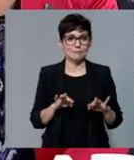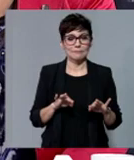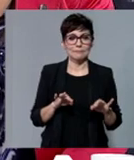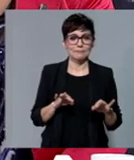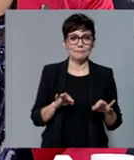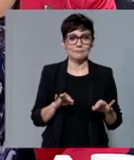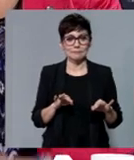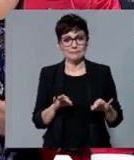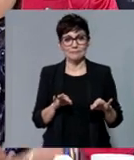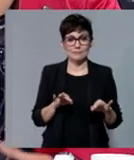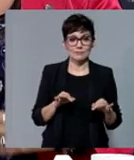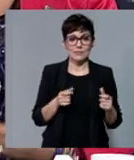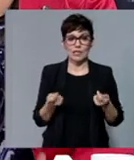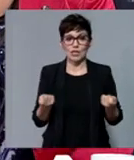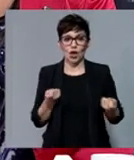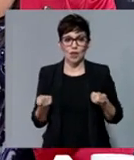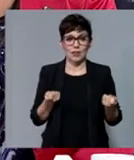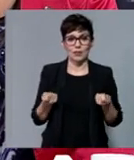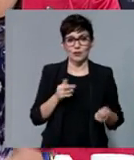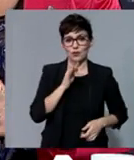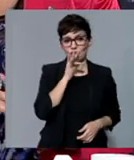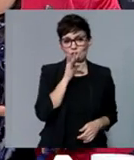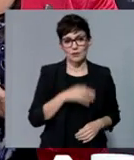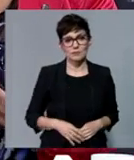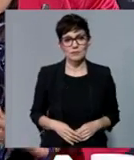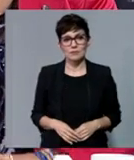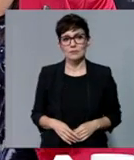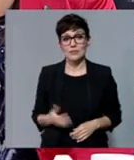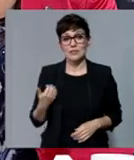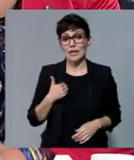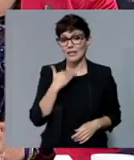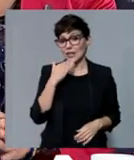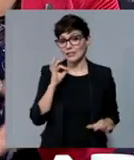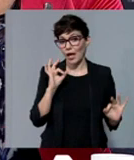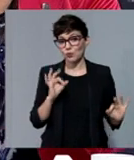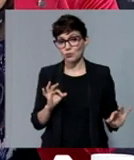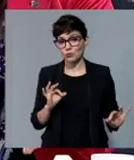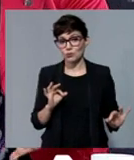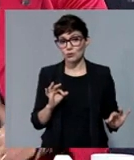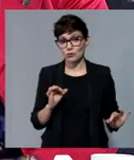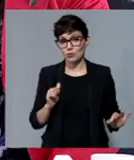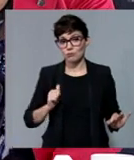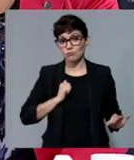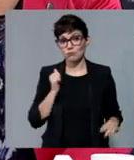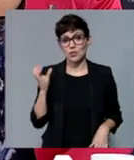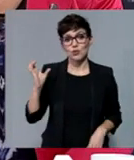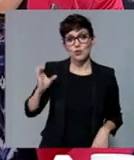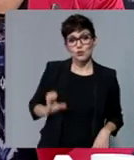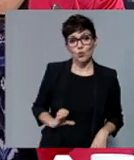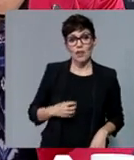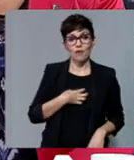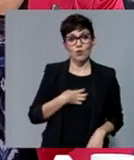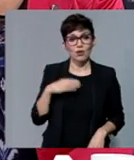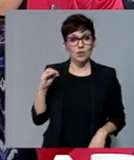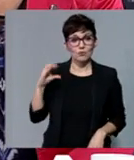negociando porque cuando ya más o menos lo teníamos todo arreglado vino la subida de sueldo de todos los funcionarios y